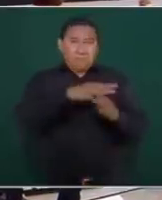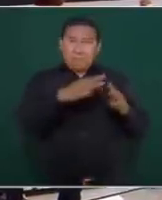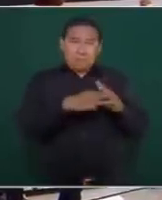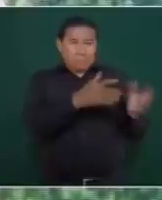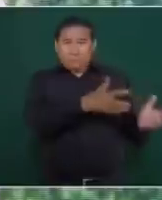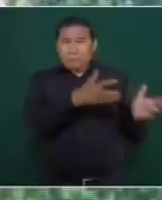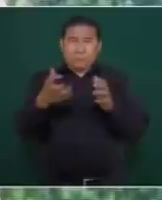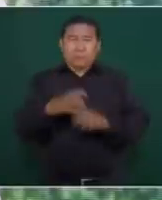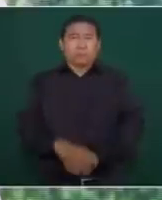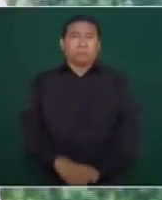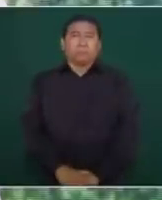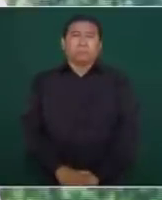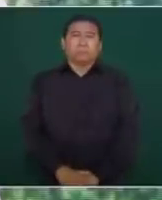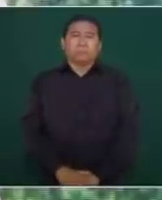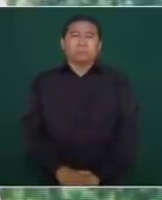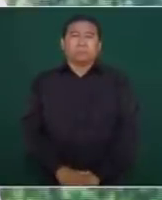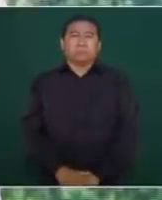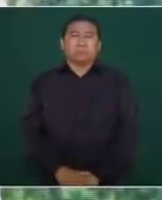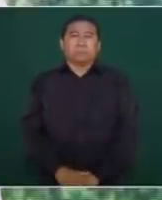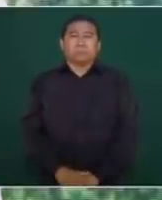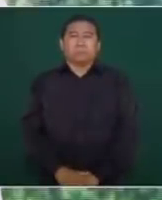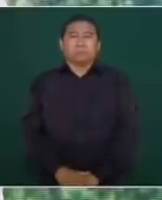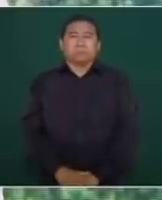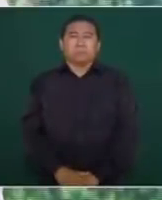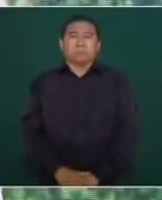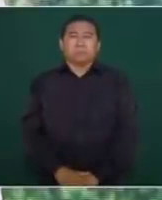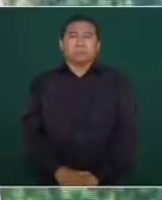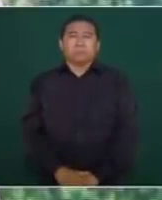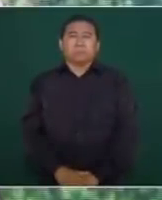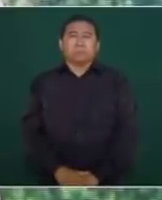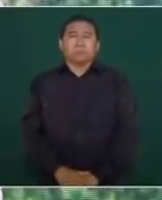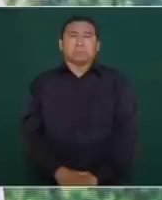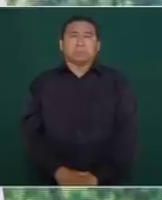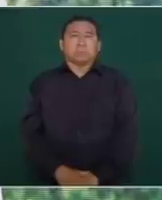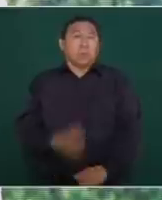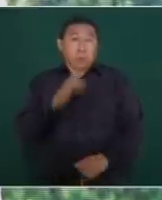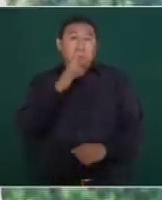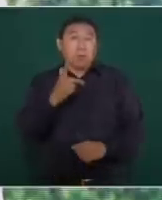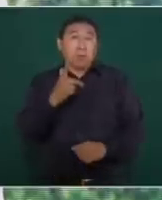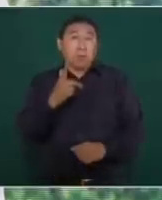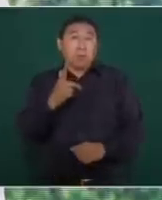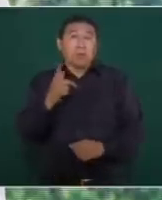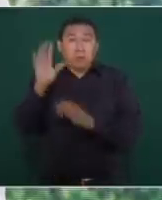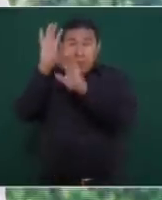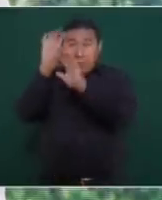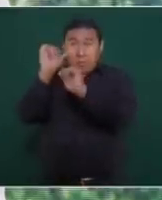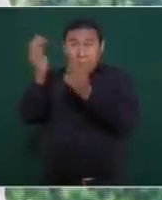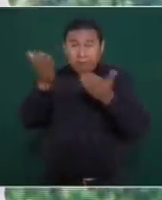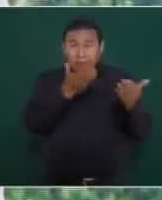y que lo mejor era buscar un acuerdo